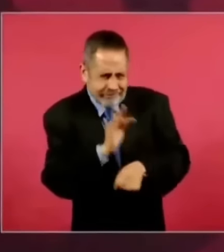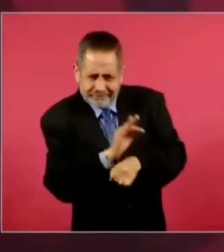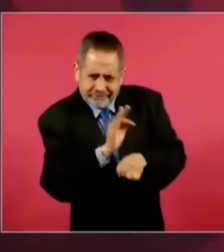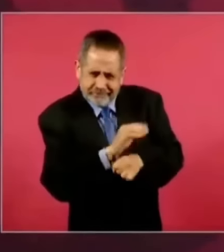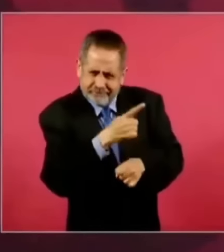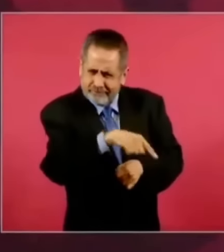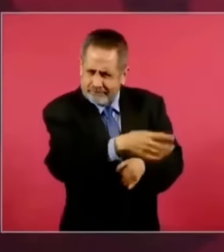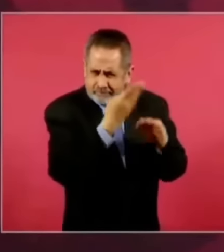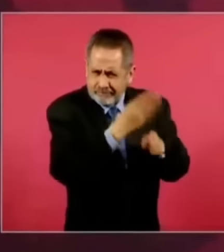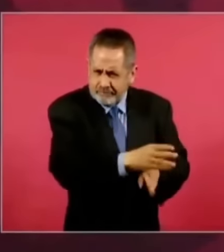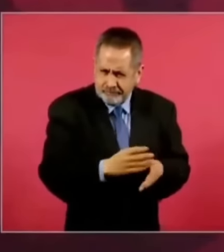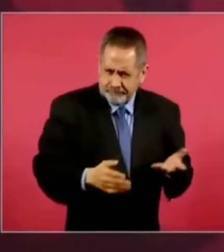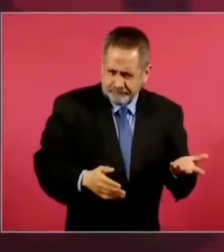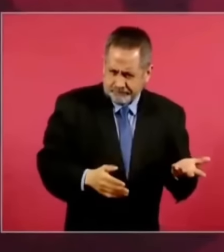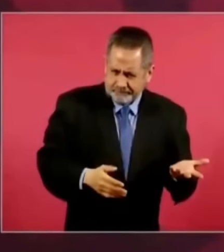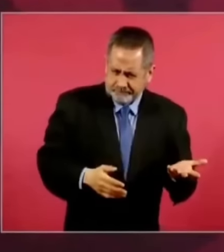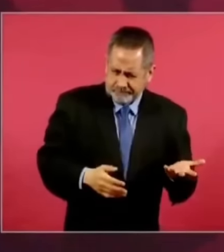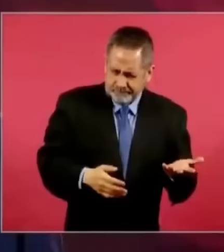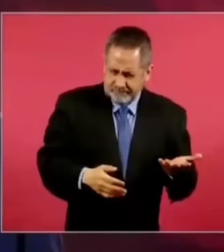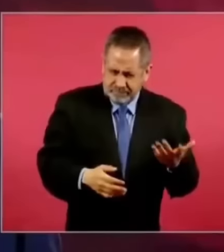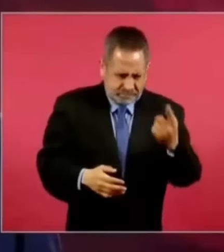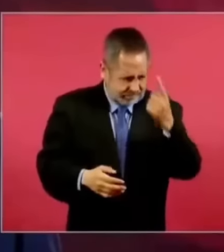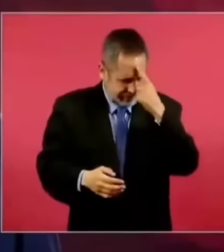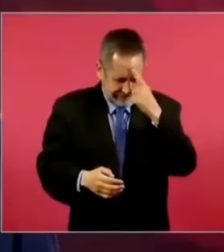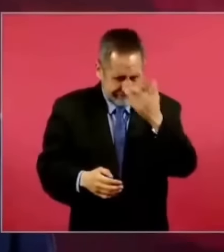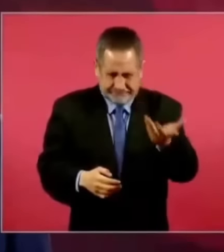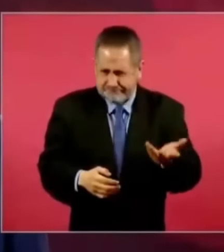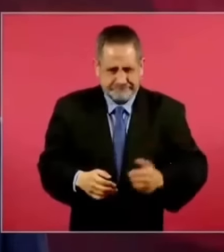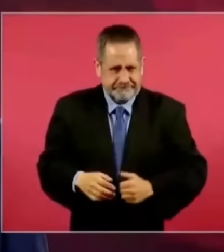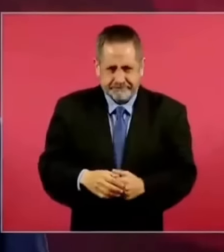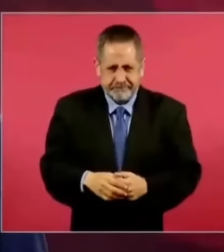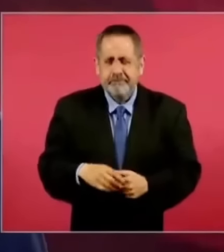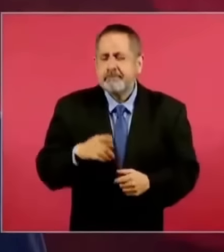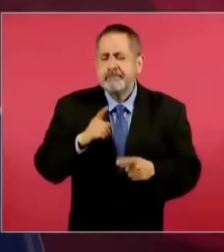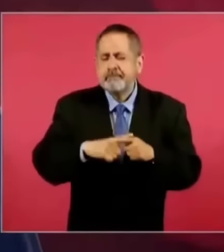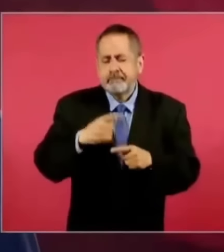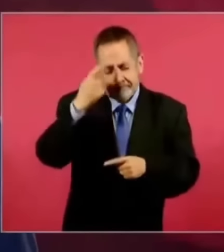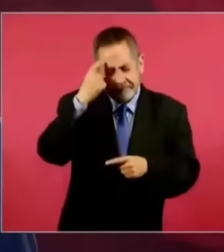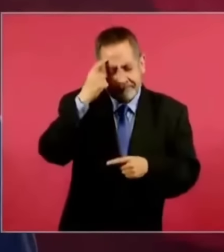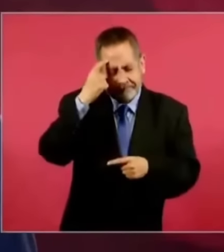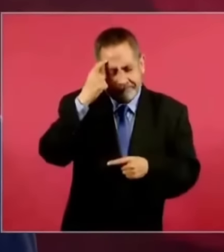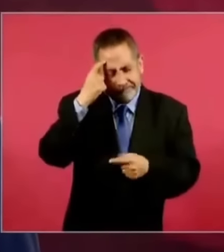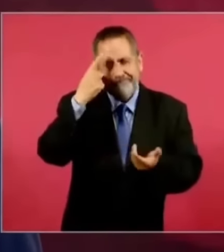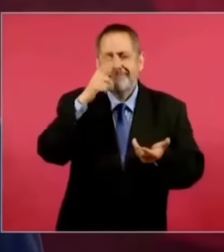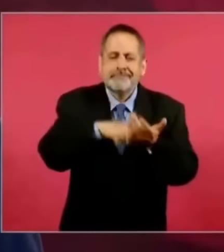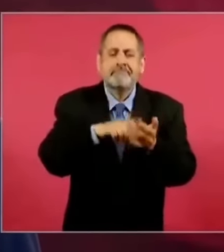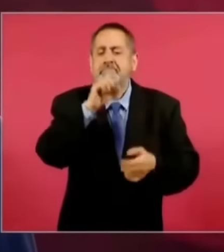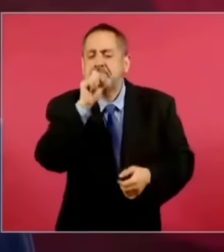¿Quién piensa y actúa así? Un oligarca,